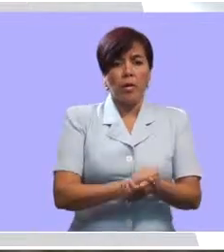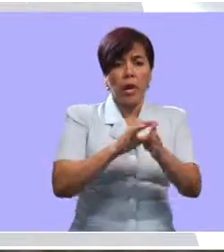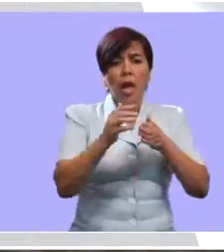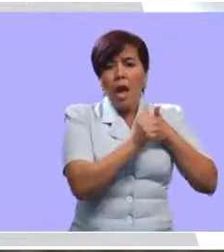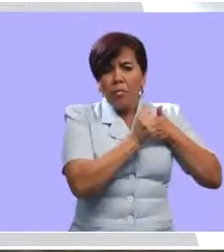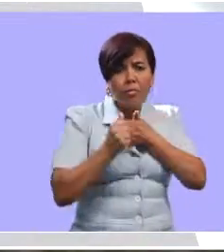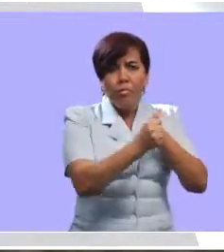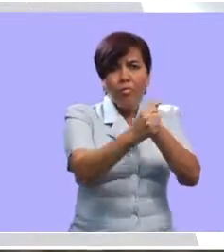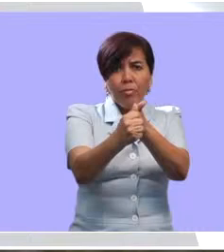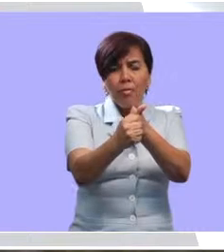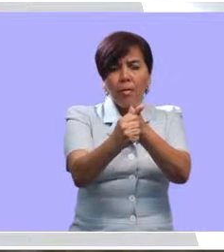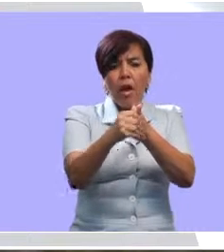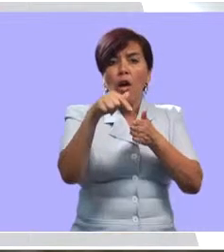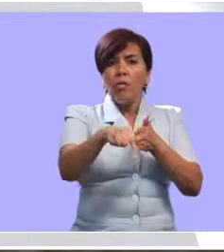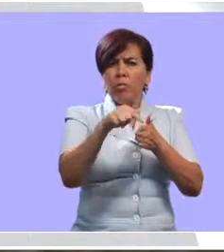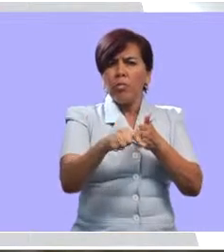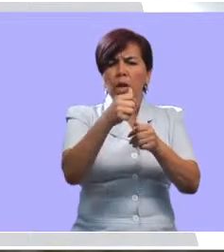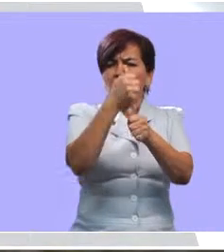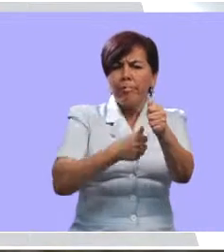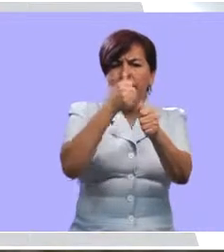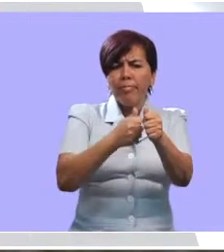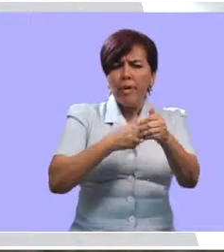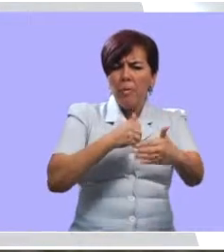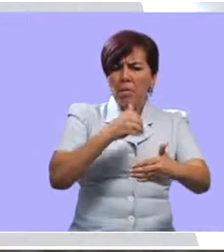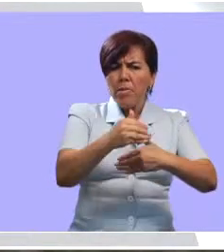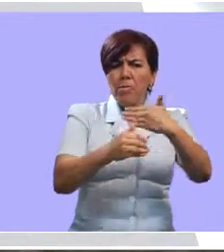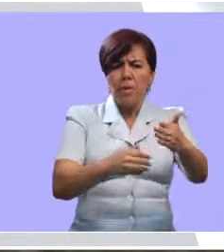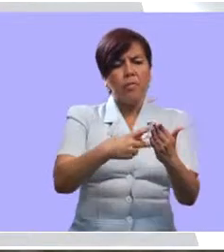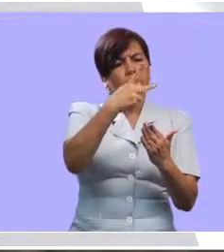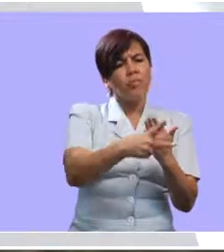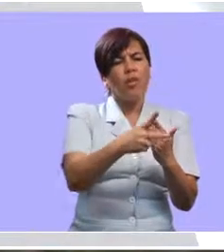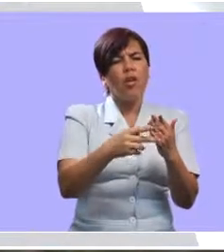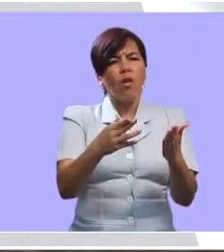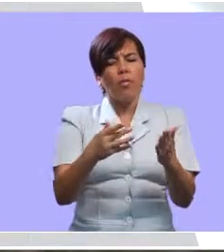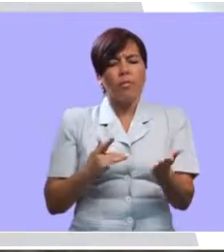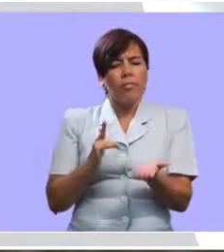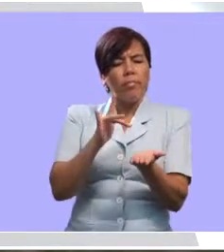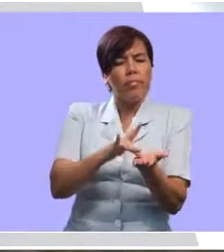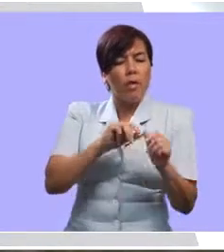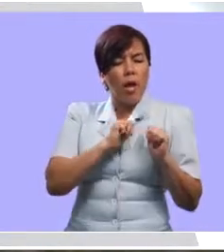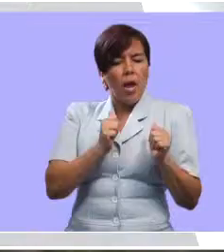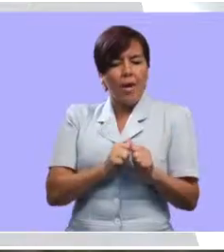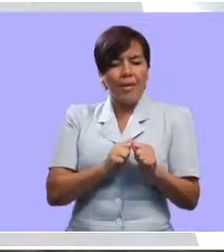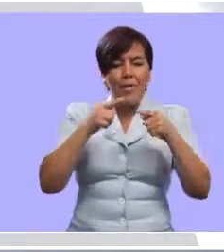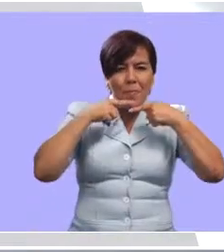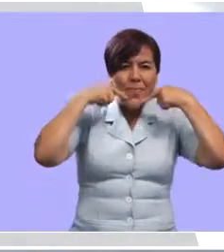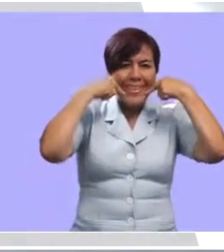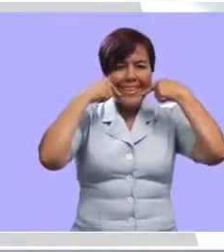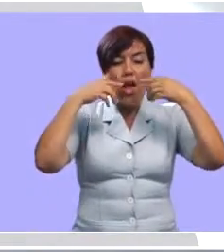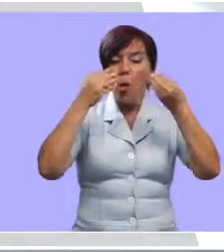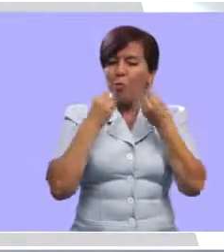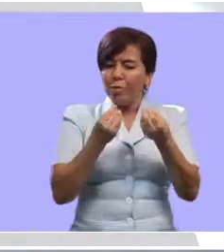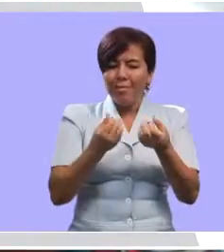La metodología presentada para llevar a cabo cada una de las etapas de este proyecto fue llegar directamente a los corazones de los niños con